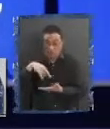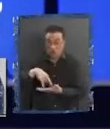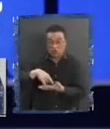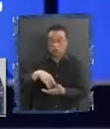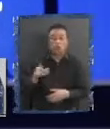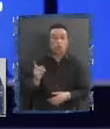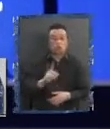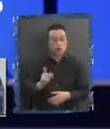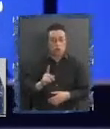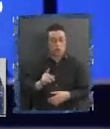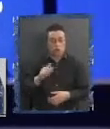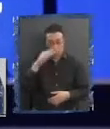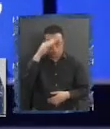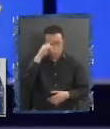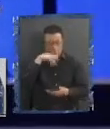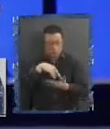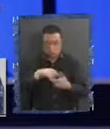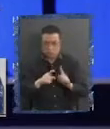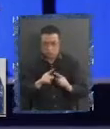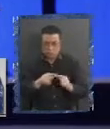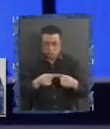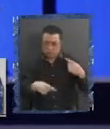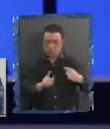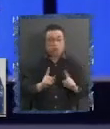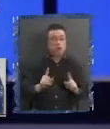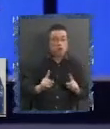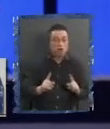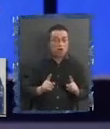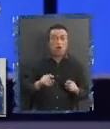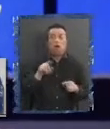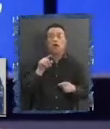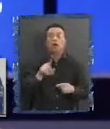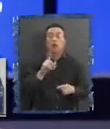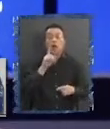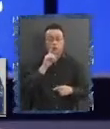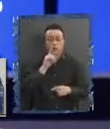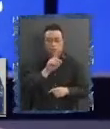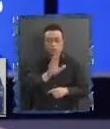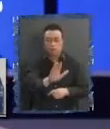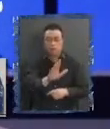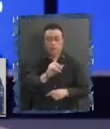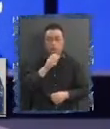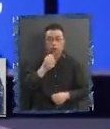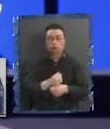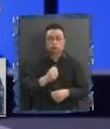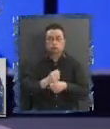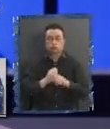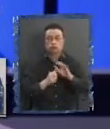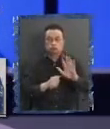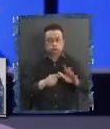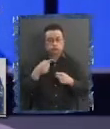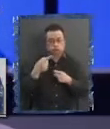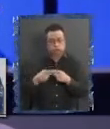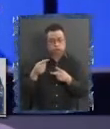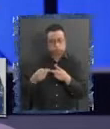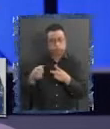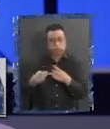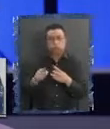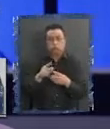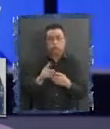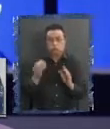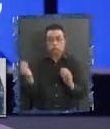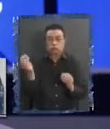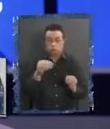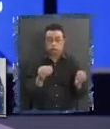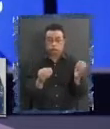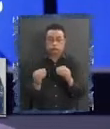Congreso actual. El Congreso actual va a tener tareas, múltiples tareas que implementar